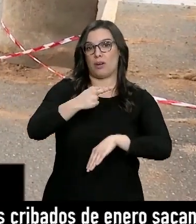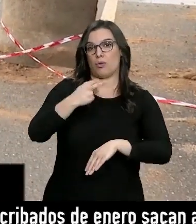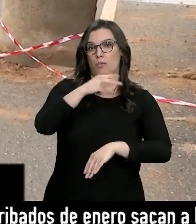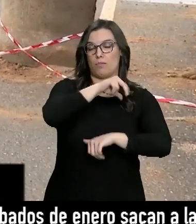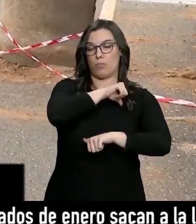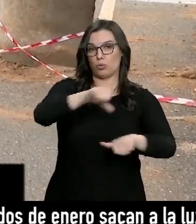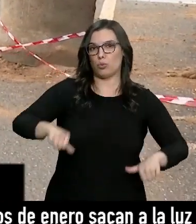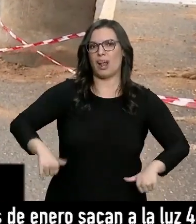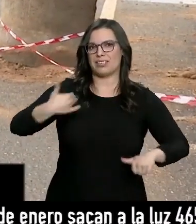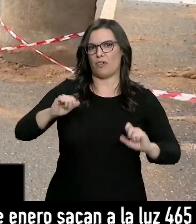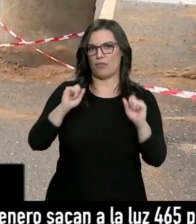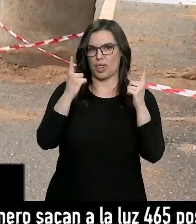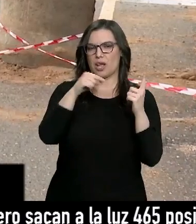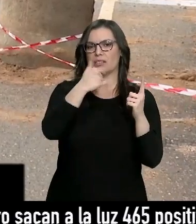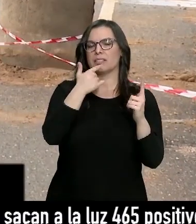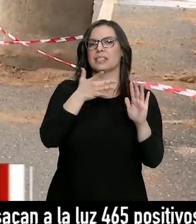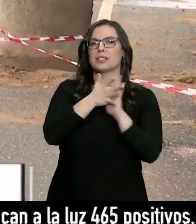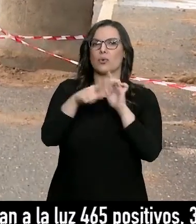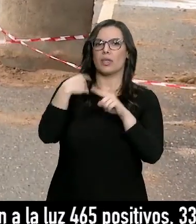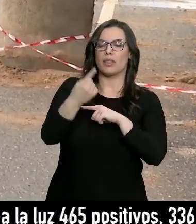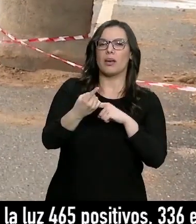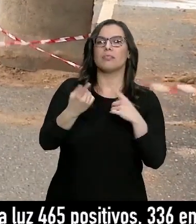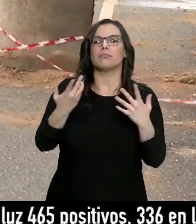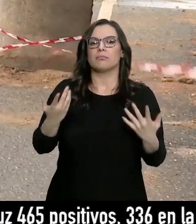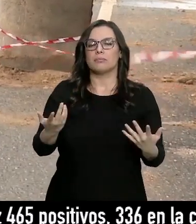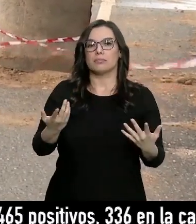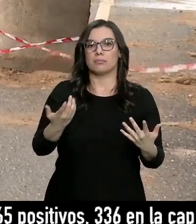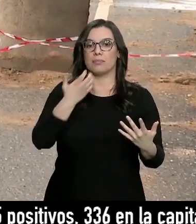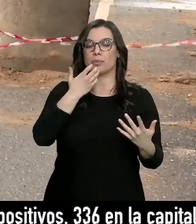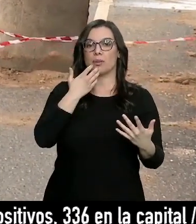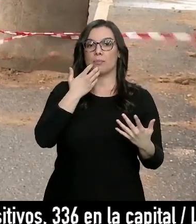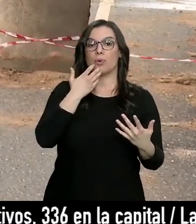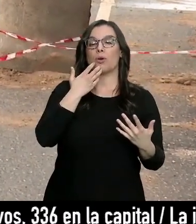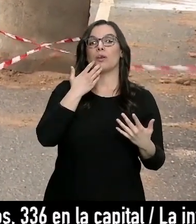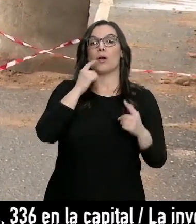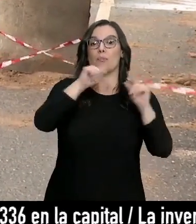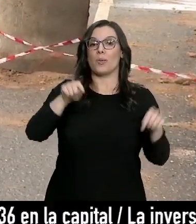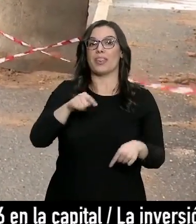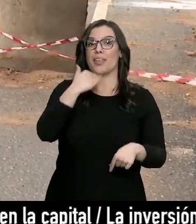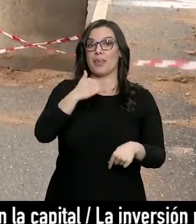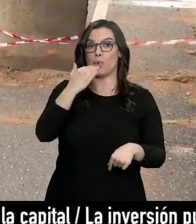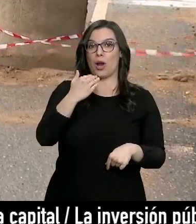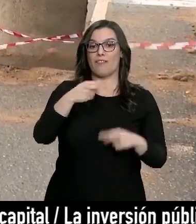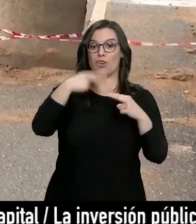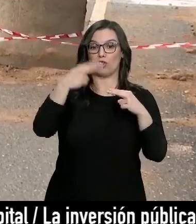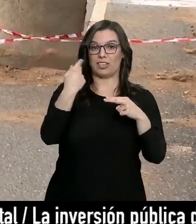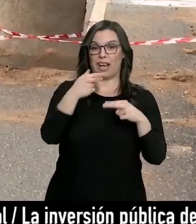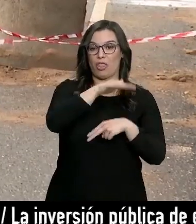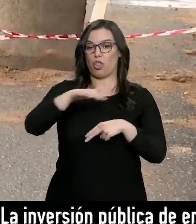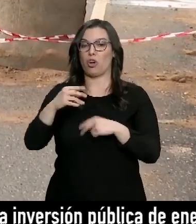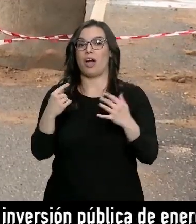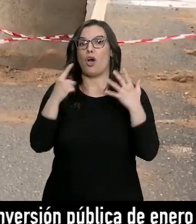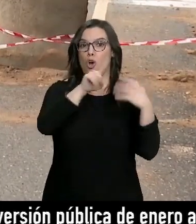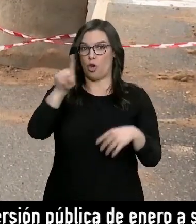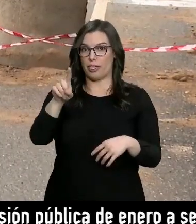han entrado en vigor y ello ha supuesto, entre otras cuestiones, que nueve de los once pasos fronterizos de la provincia de Zamora estén cerrados.